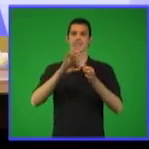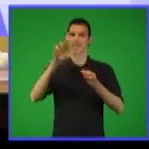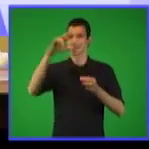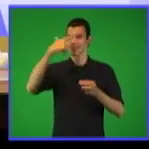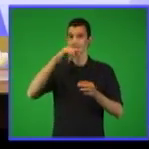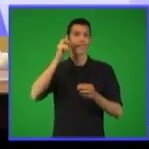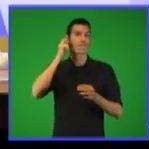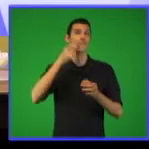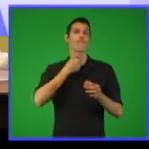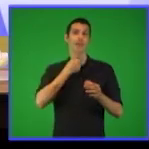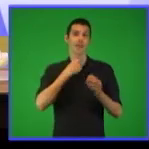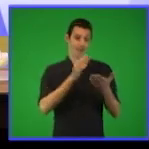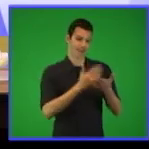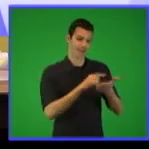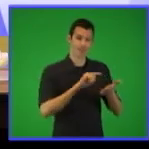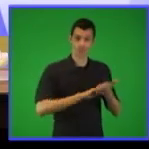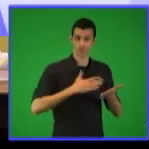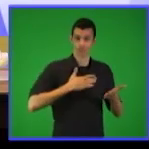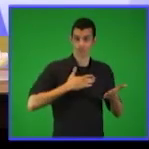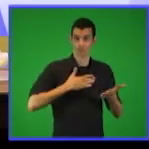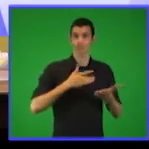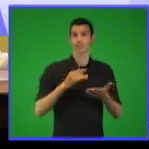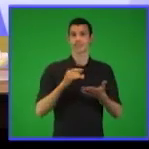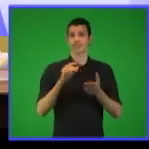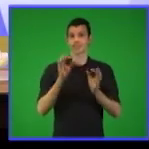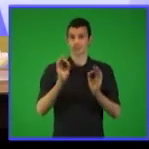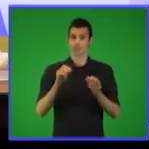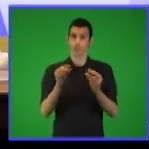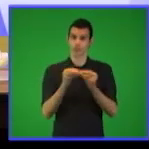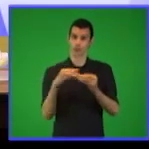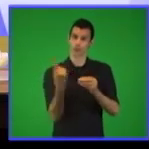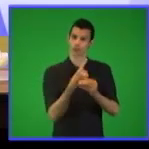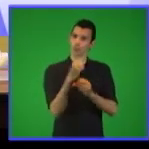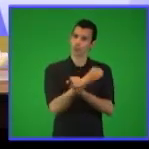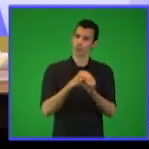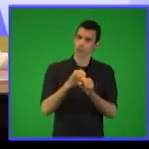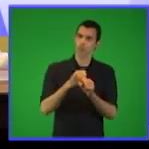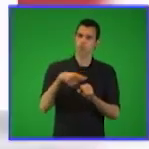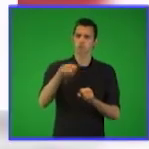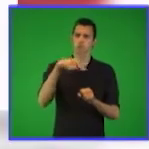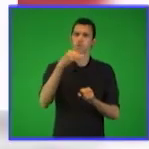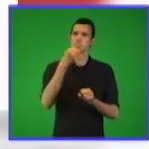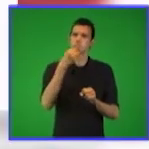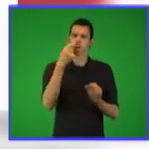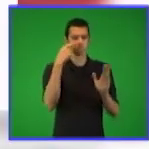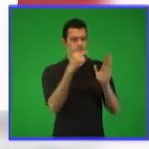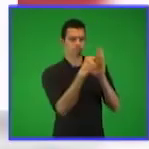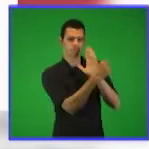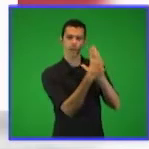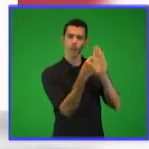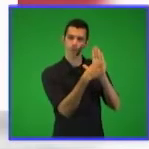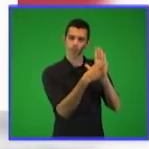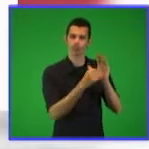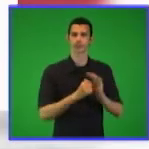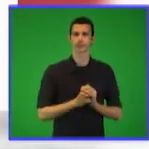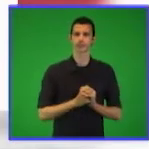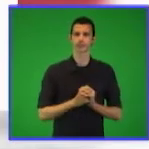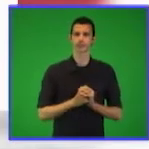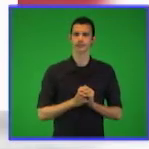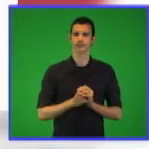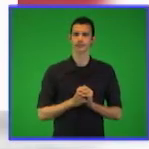a que es necesario que incorporen a las vías de solución que ya ustedes conocen la que estamos